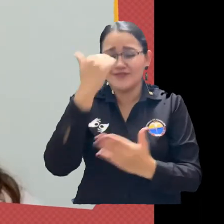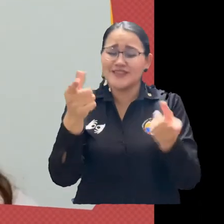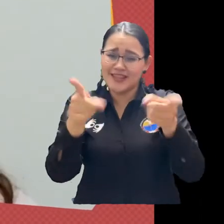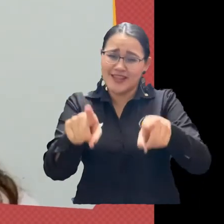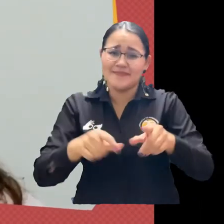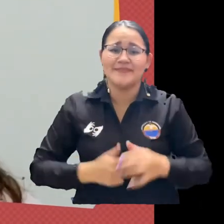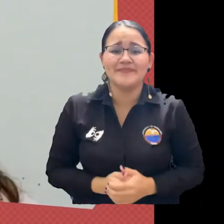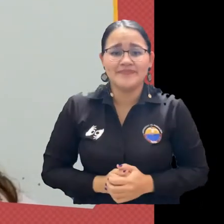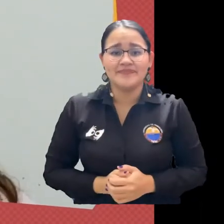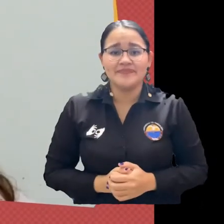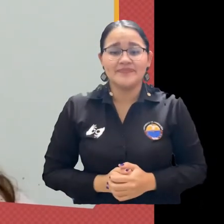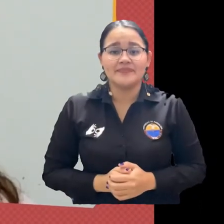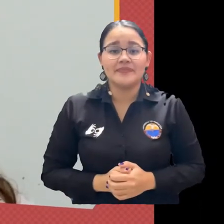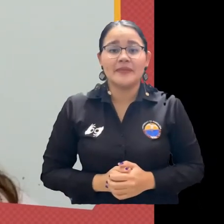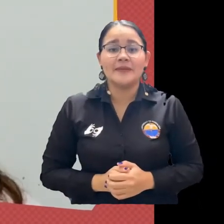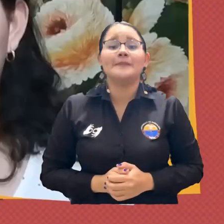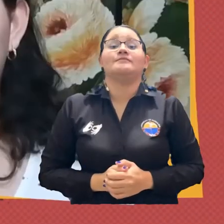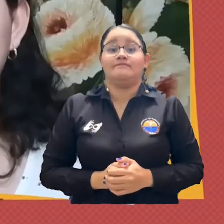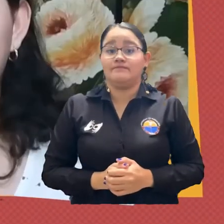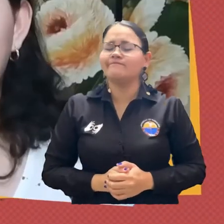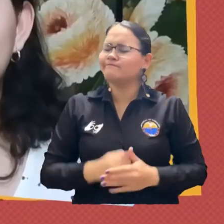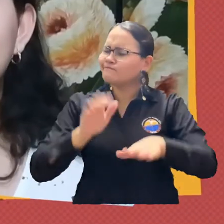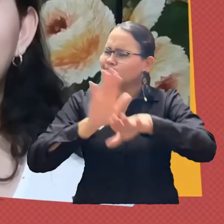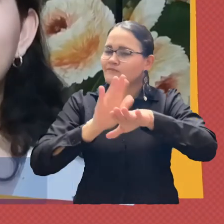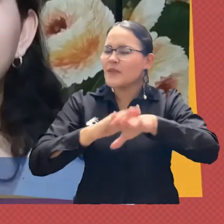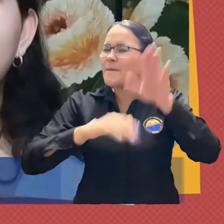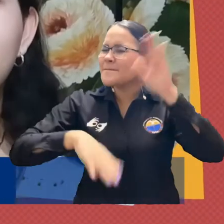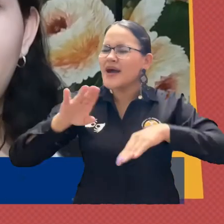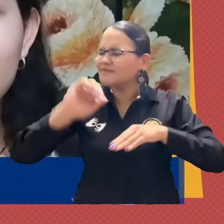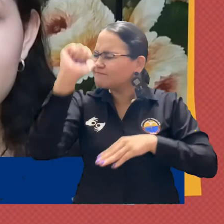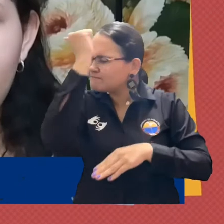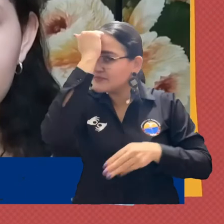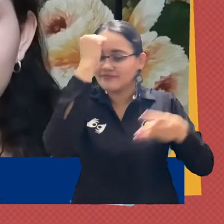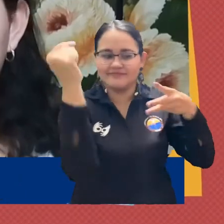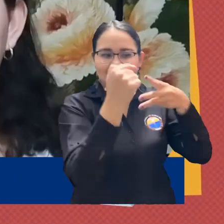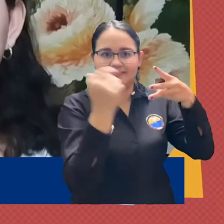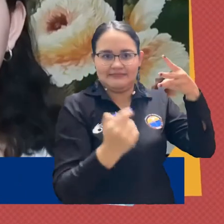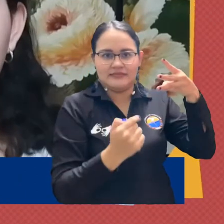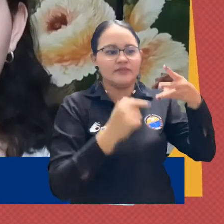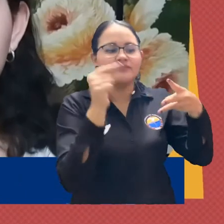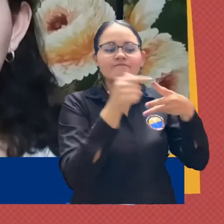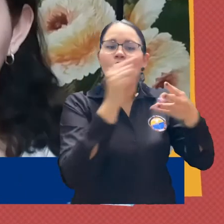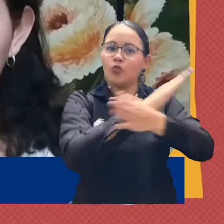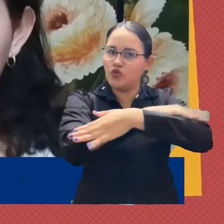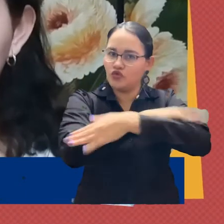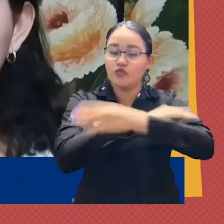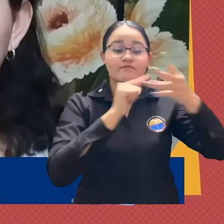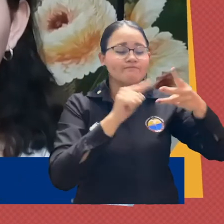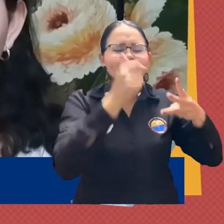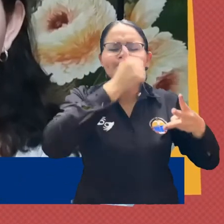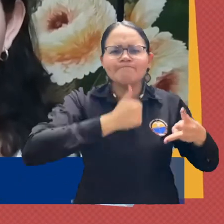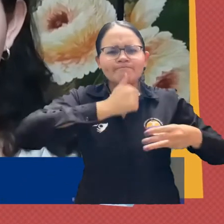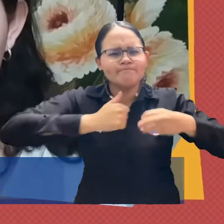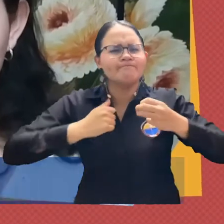los profesores que hicieron parte de mi proceso de formación considero que hay tres pilares fundamentales primero disciplina